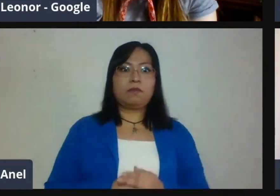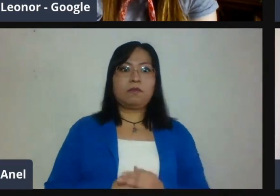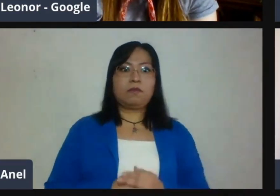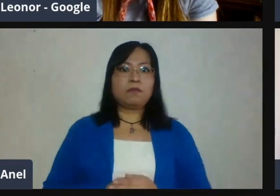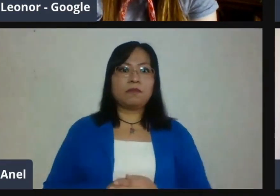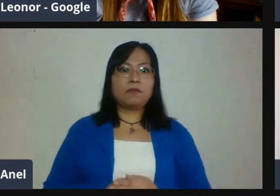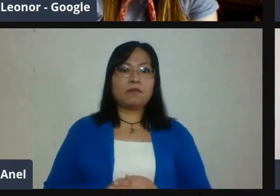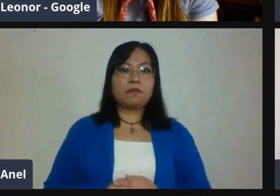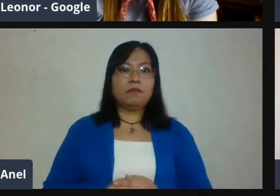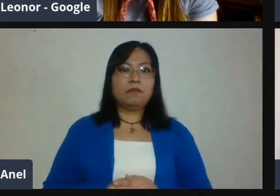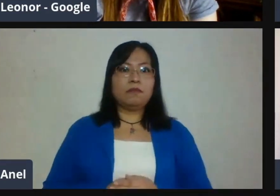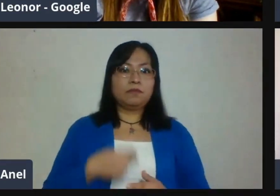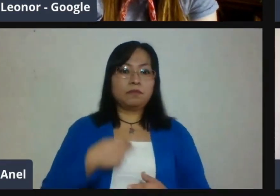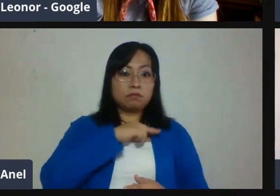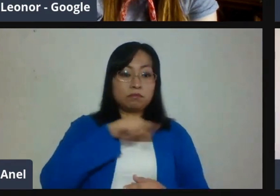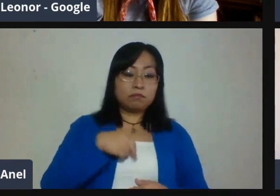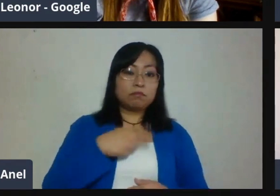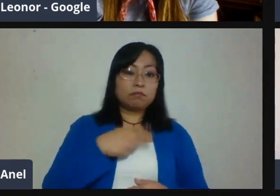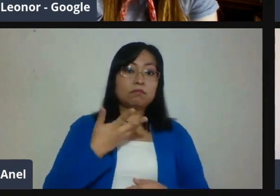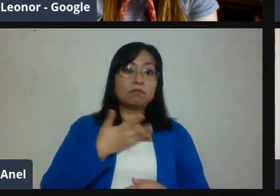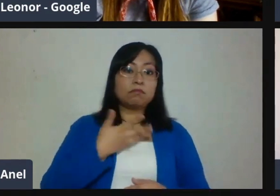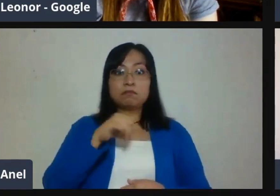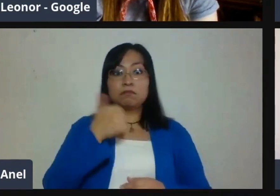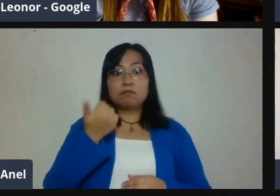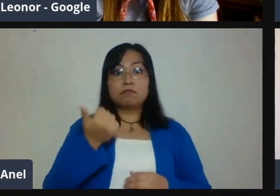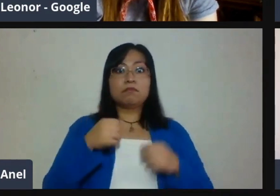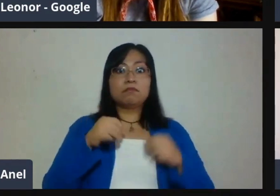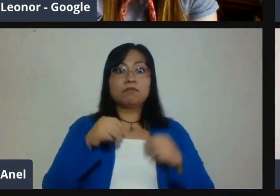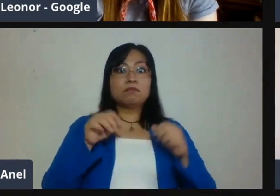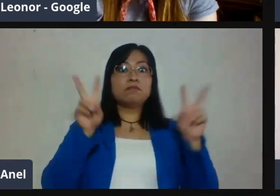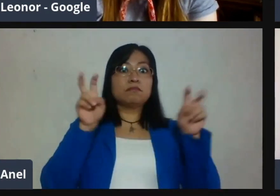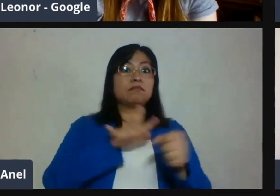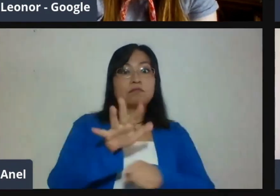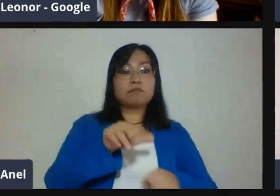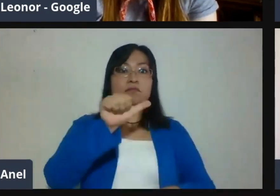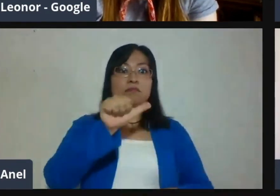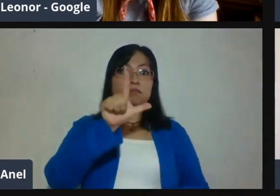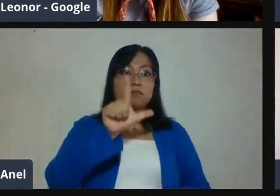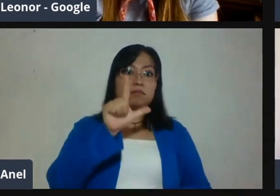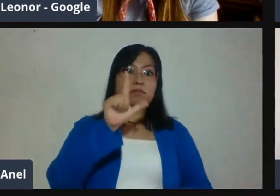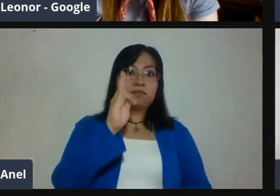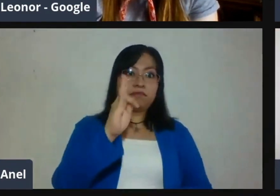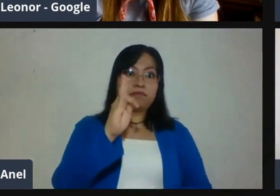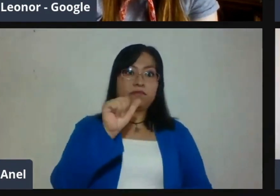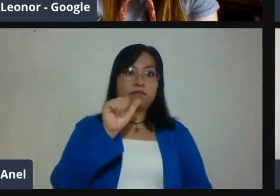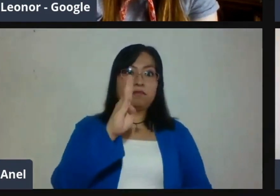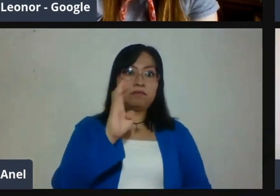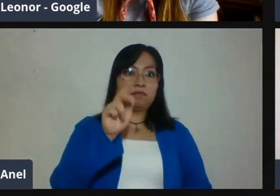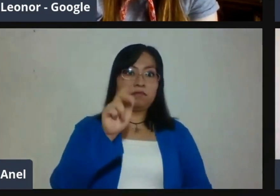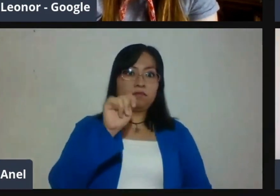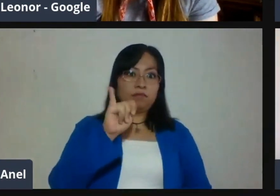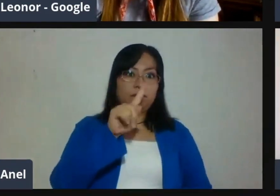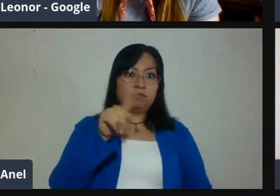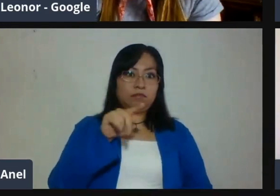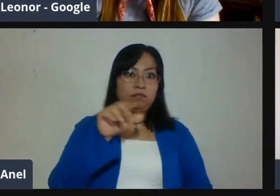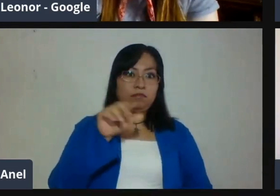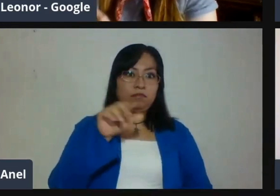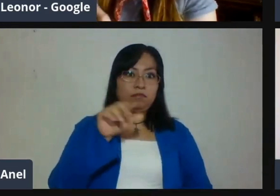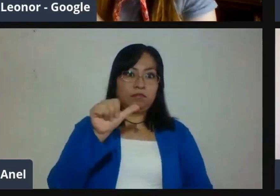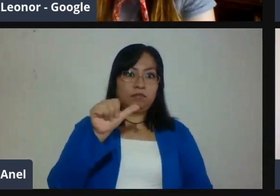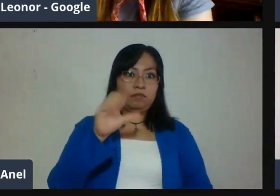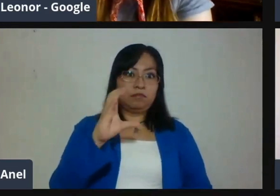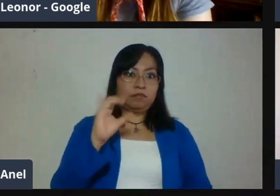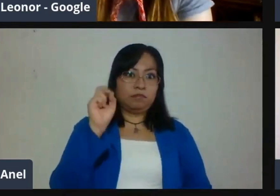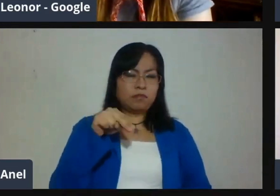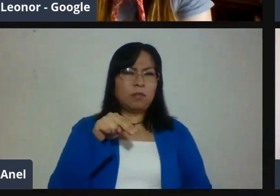alfabetización y la ciudadanía digital relacionado con lo anterior y hacíamos la reflexión estos días que estábamos